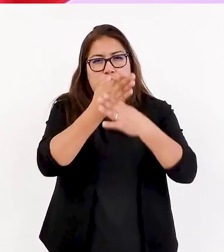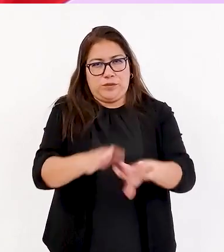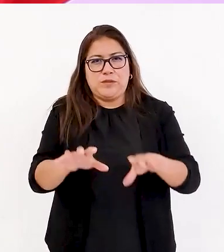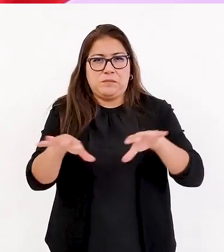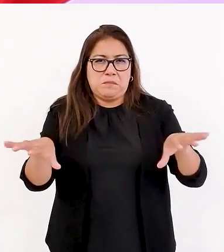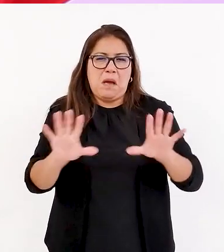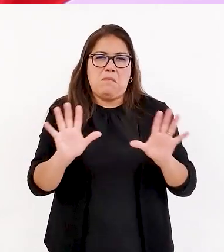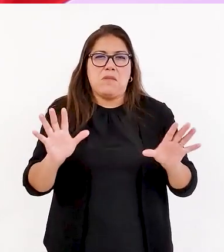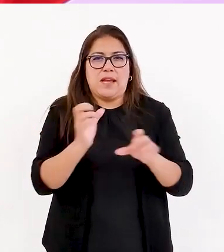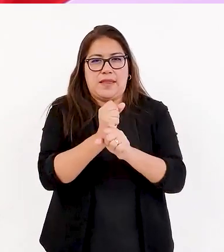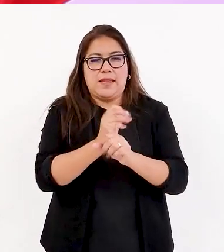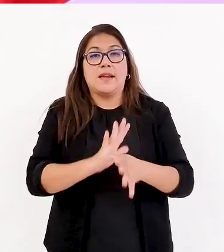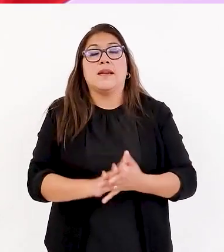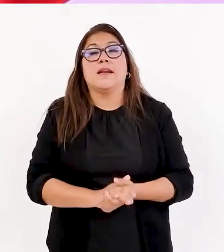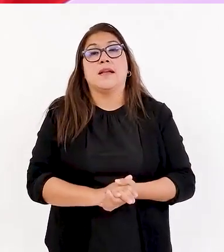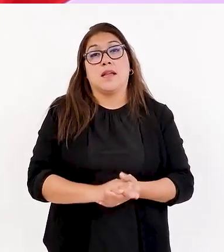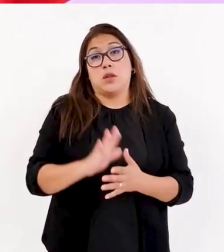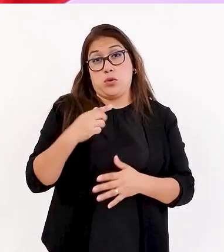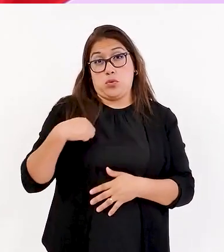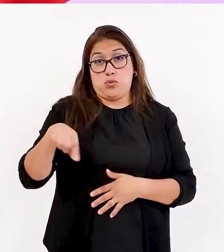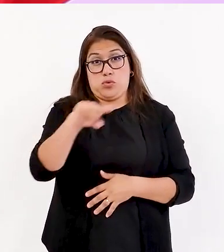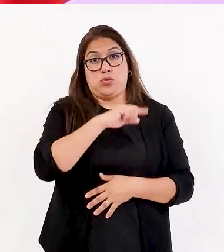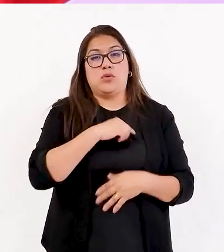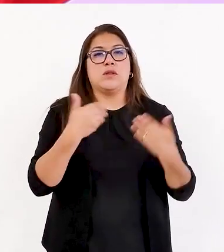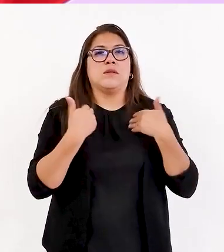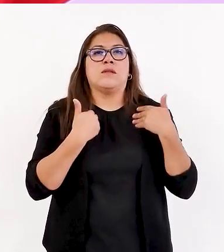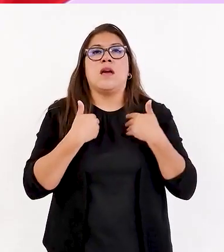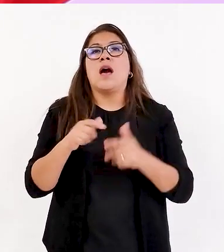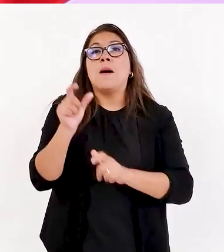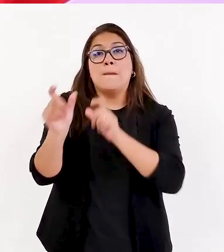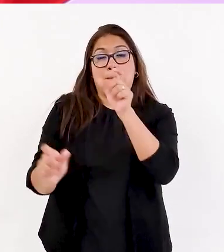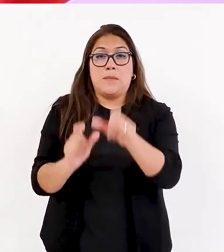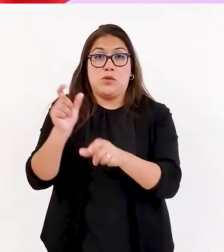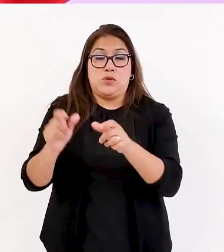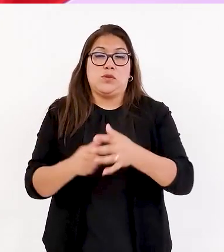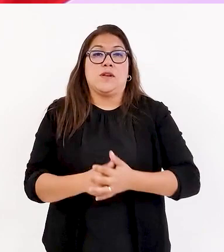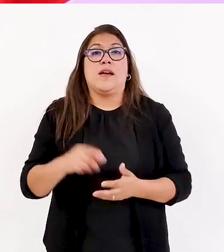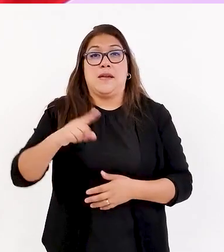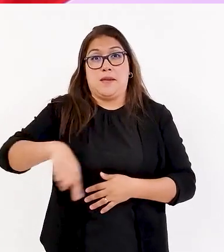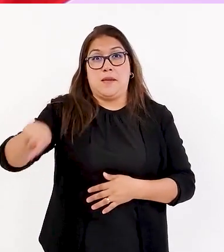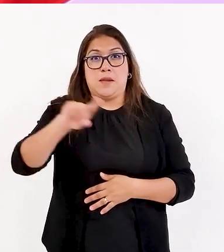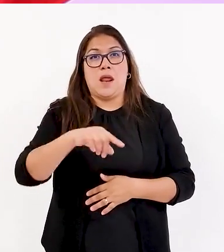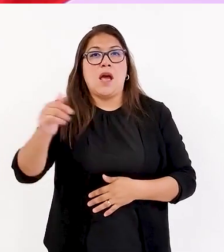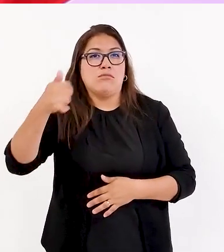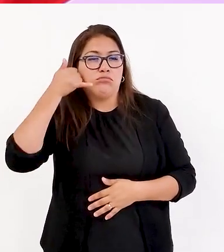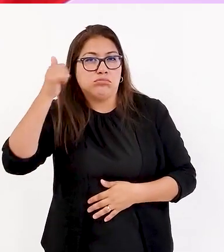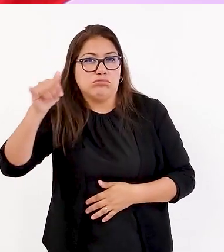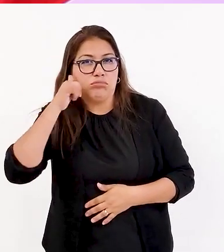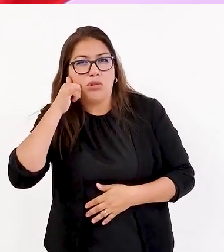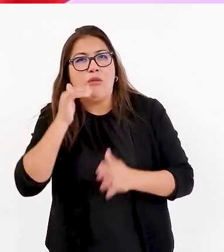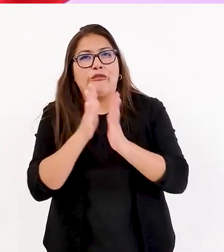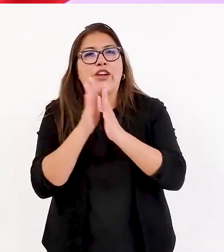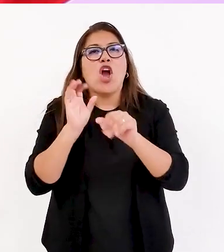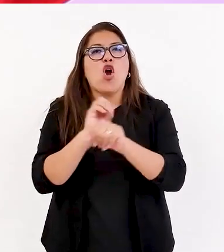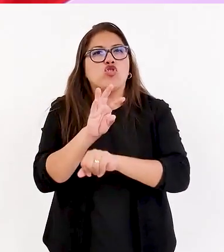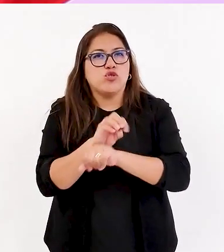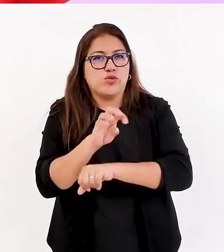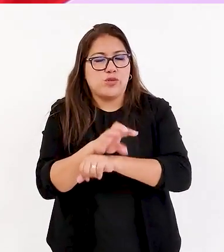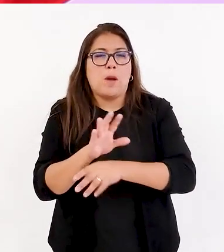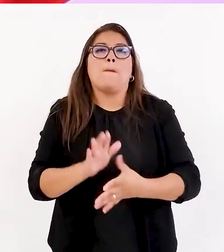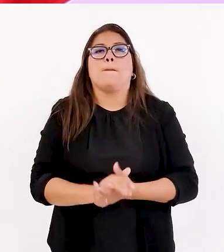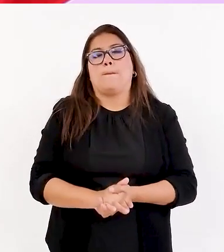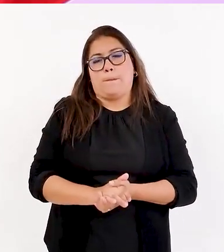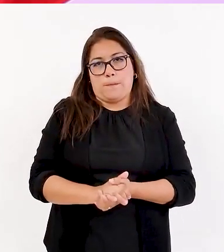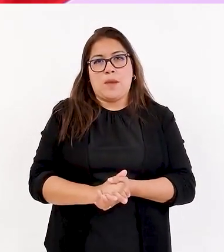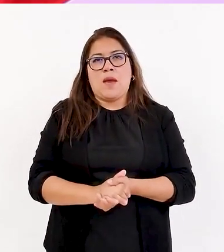dividirlo general. Entonces, nosotros usualmente tenemos personas que nos llaman por orientación. Y entonces ahí tenemos